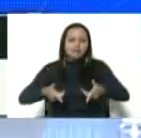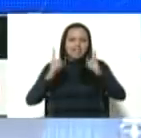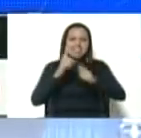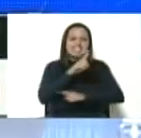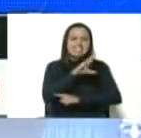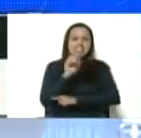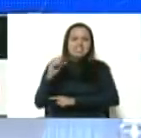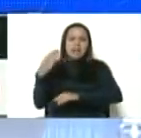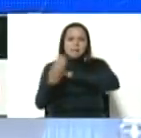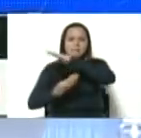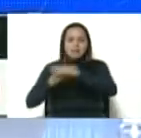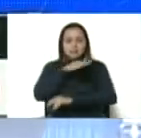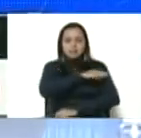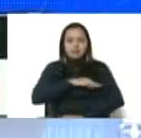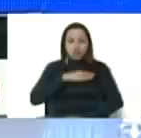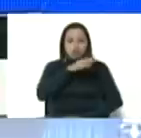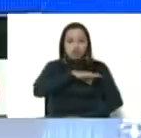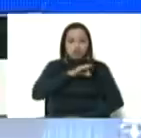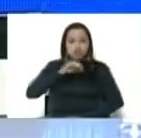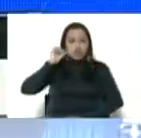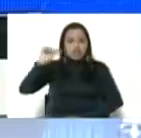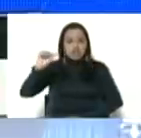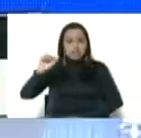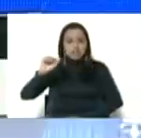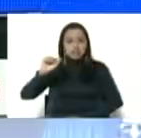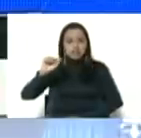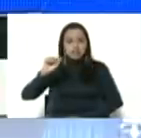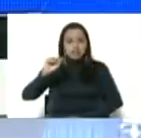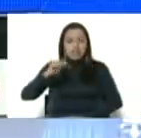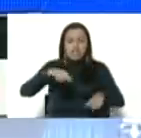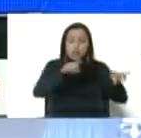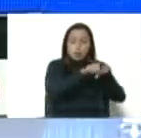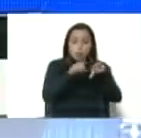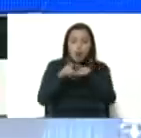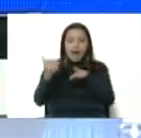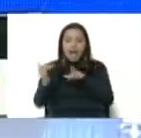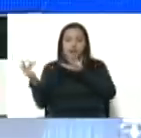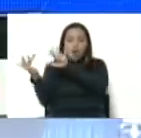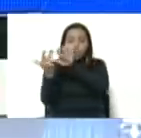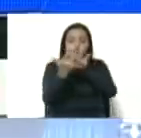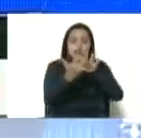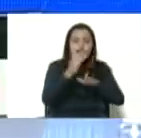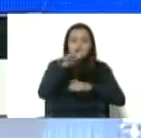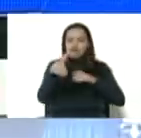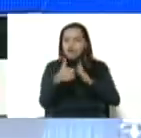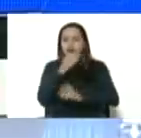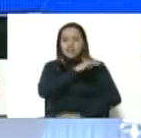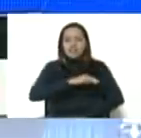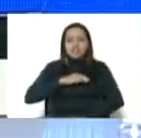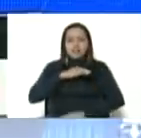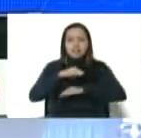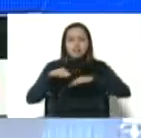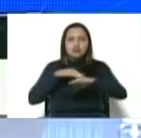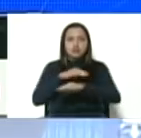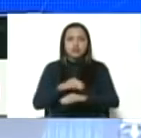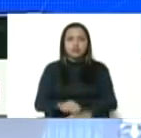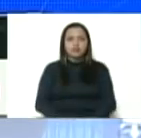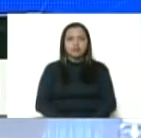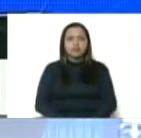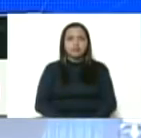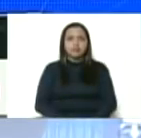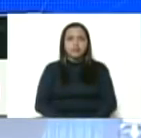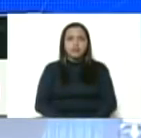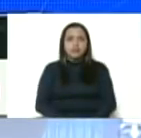bases de misiones socialistas, de manera simultánea. Estamos conectados con las bases de misiones socialistas aquí, dando